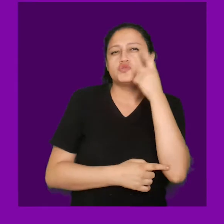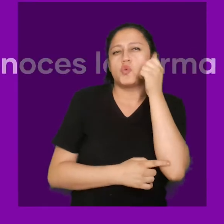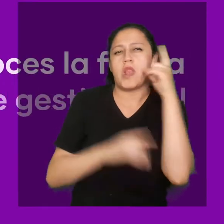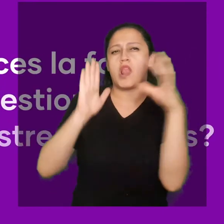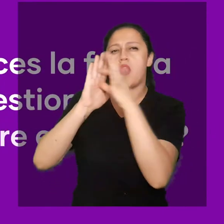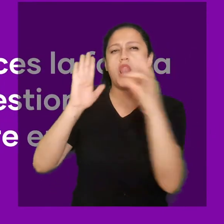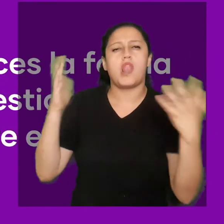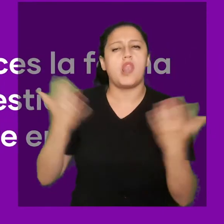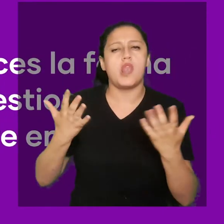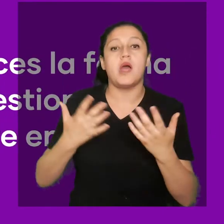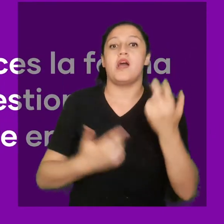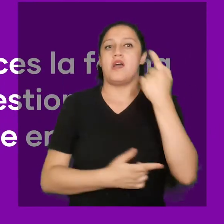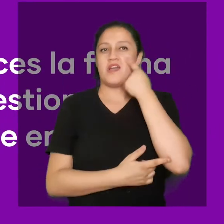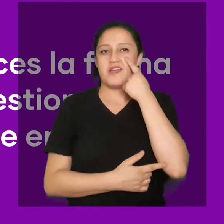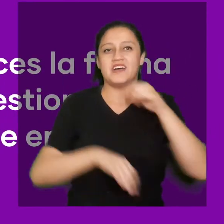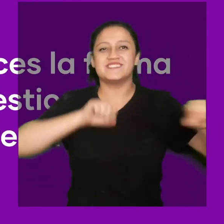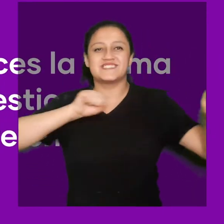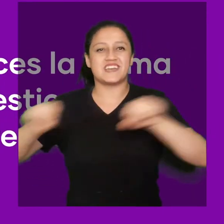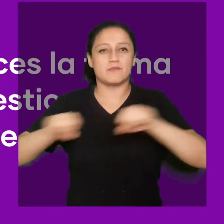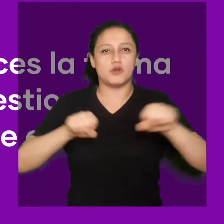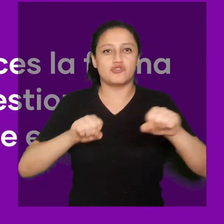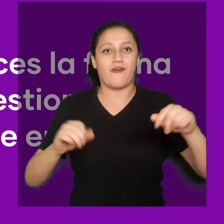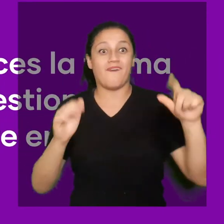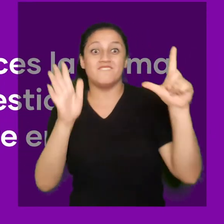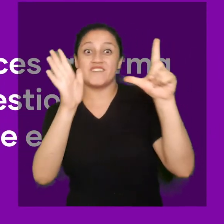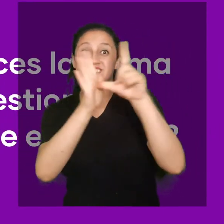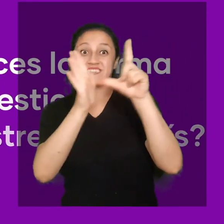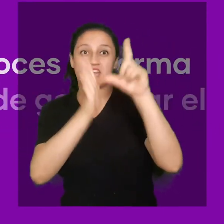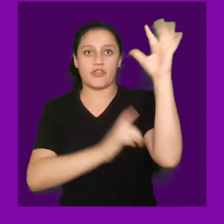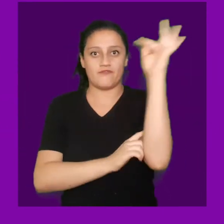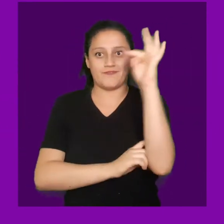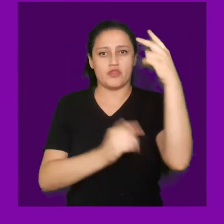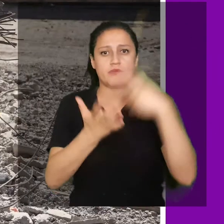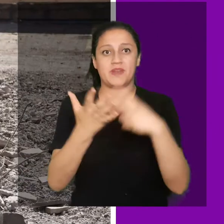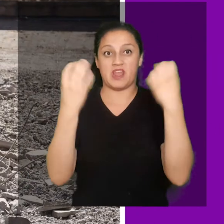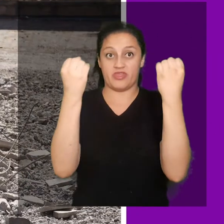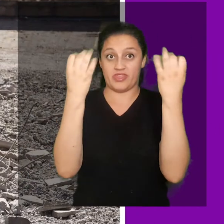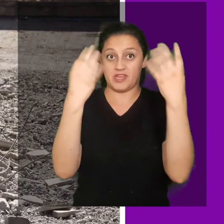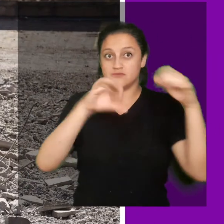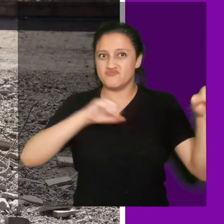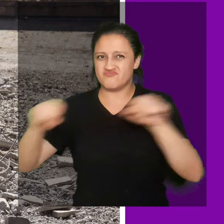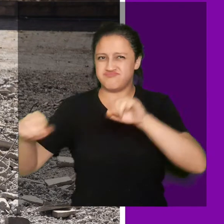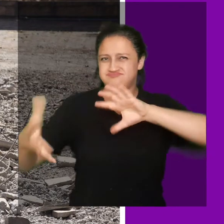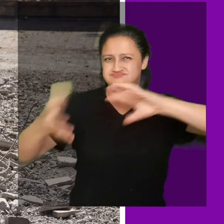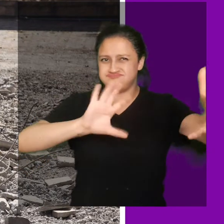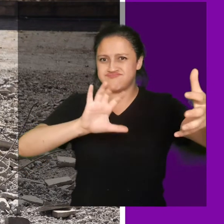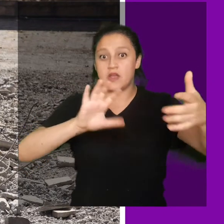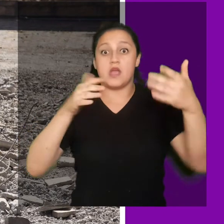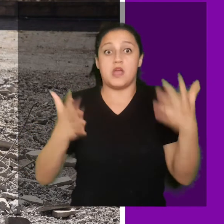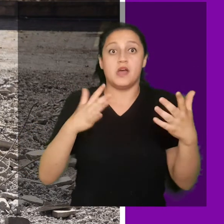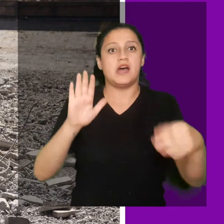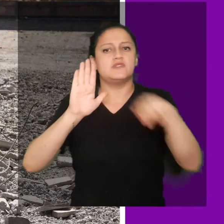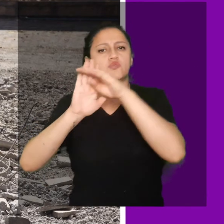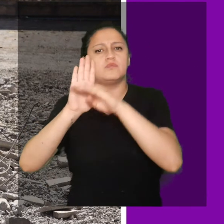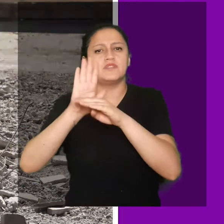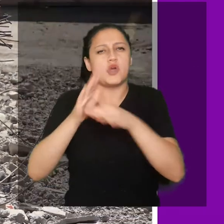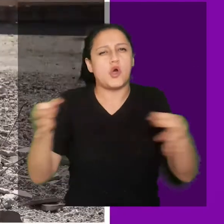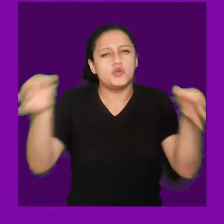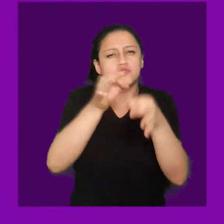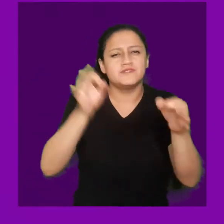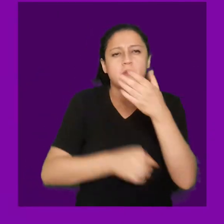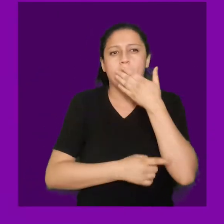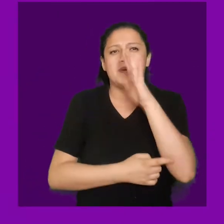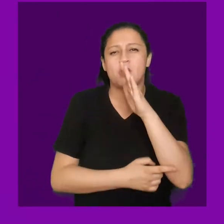mundial. ¿Conoces la forma de gestionar el desastre en el país? Tras el devastador terremoto del 27F en